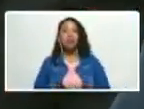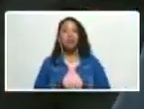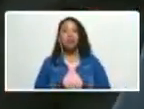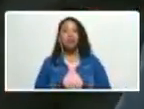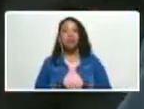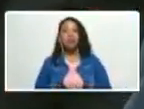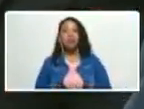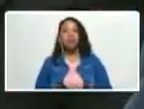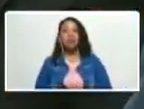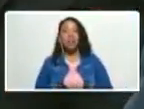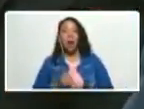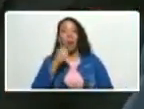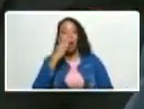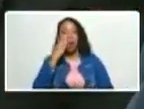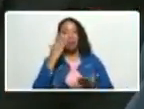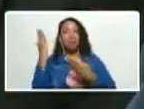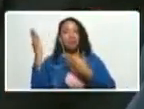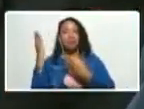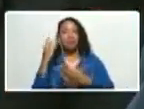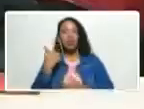bueno ahí estábamos